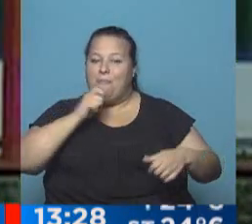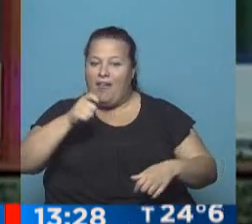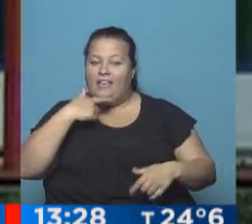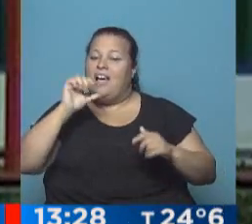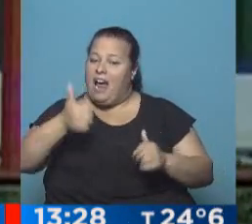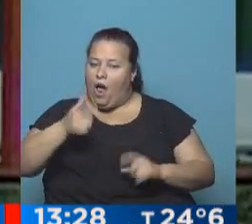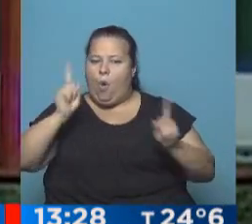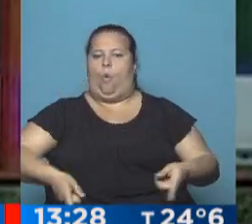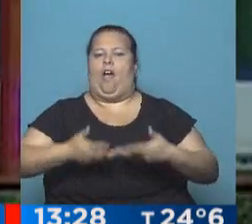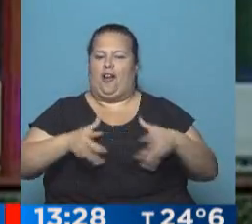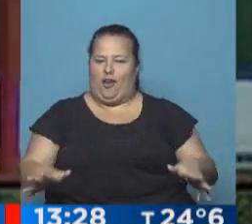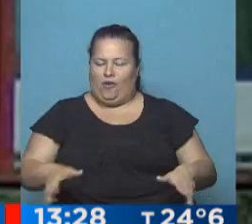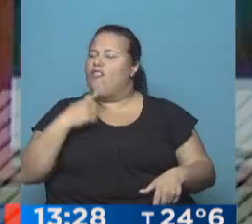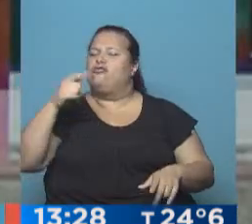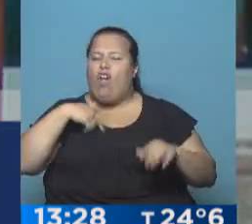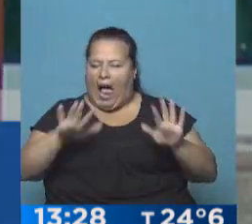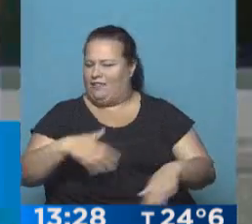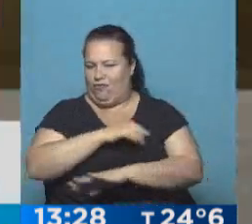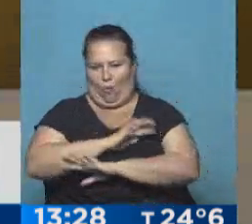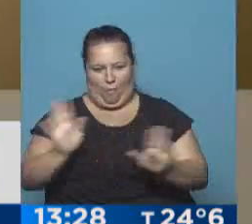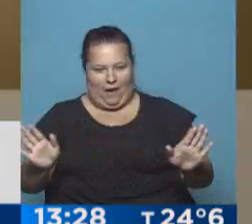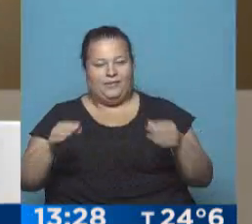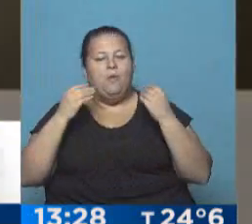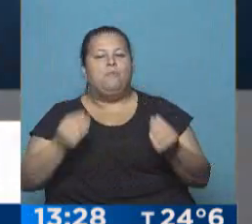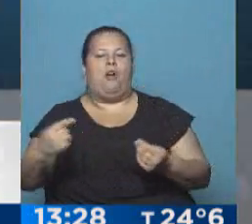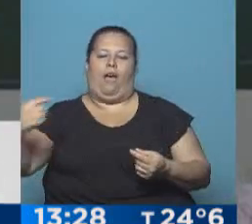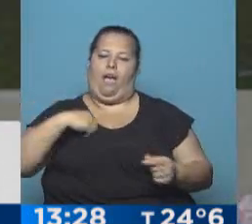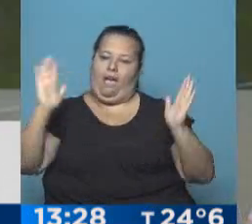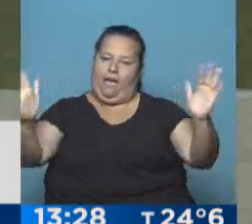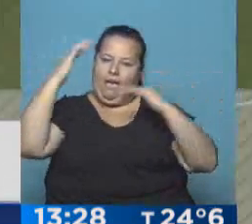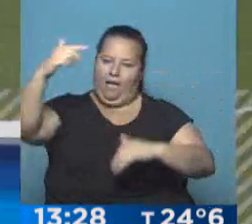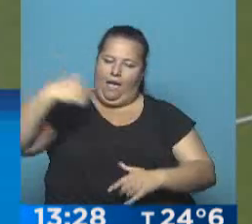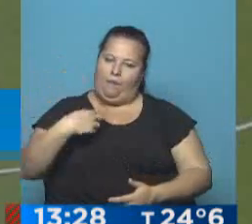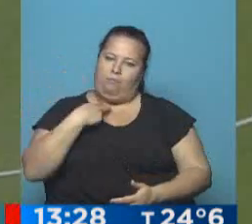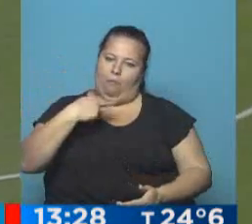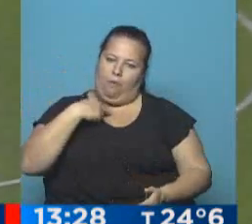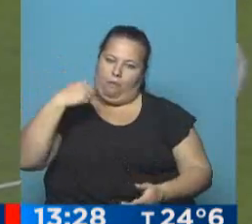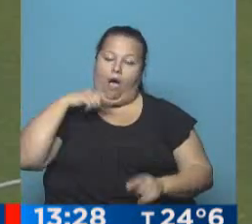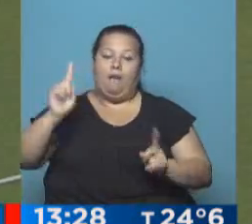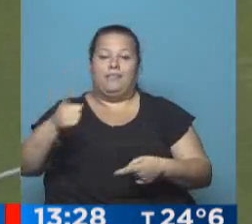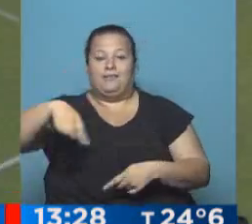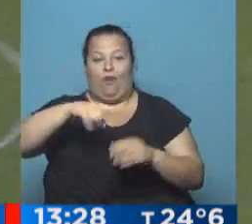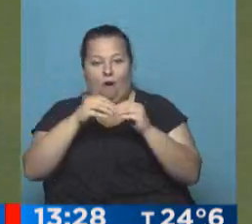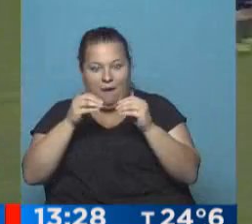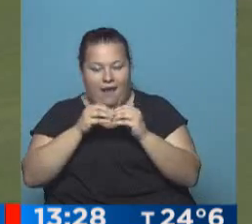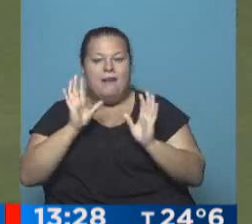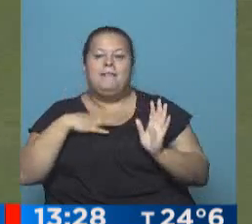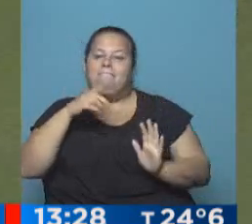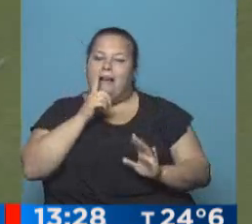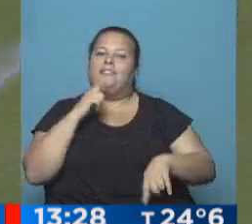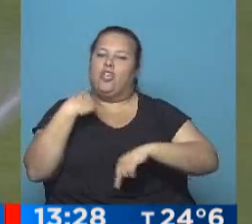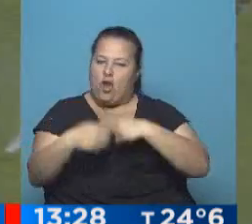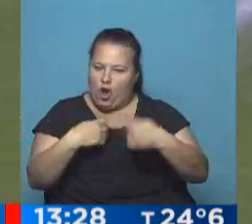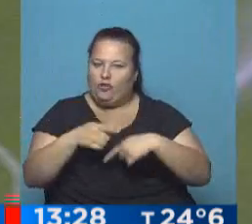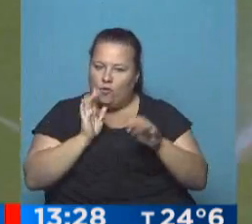de haber ganado, renunció. Dijo, yo así no puedo más. Porque me tienen de punto, me echan siempre. Hoy fueron sus colaboradores. Me parece que va a seguir